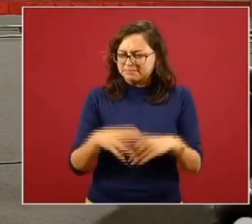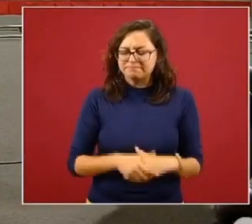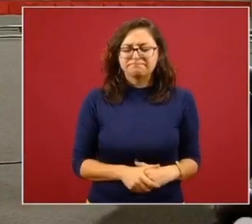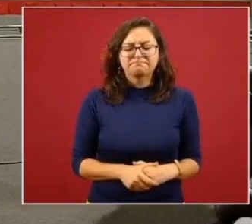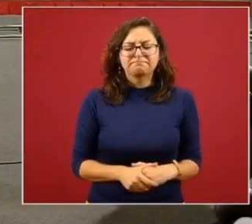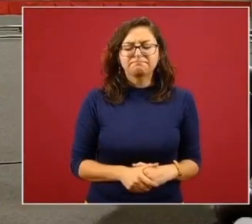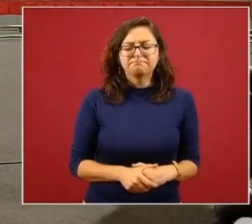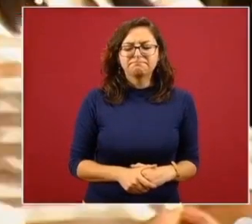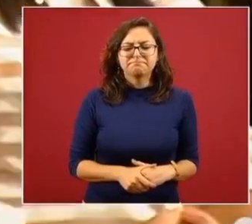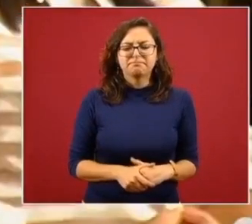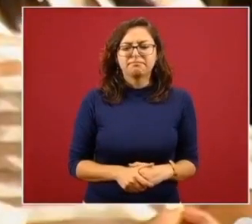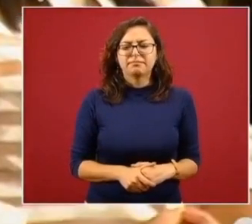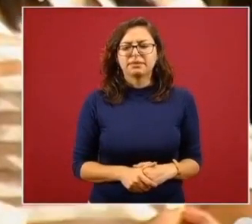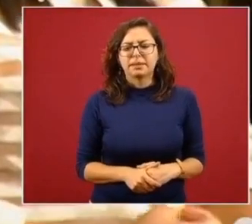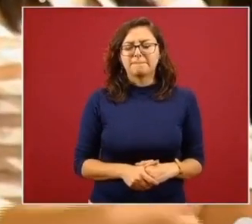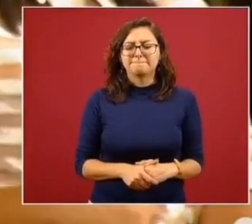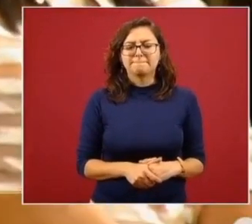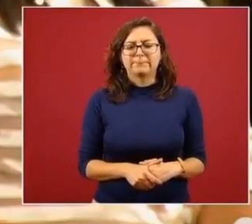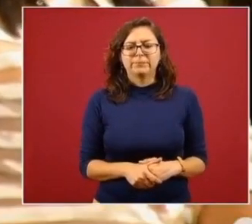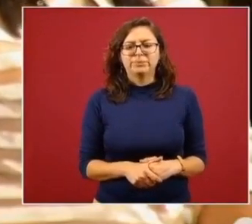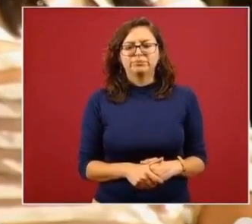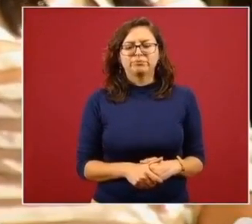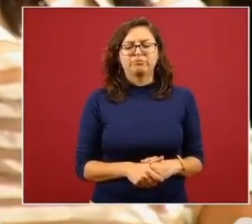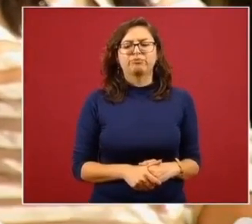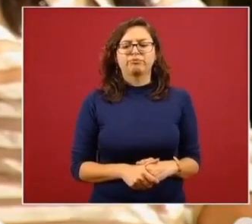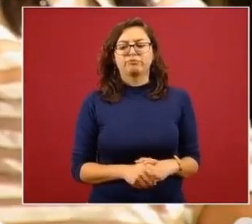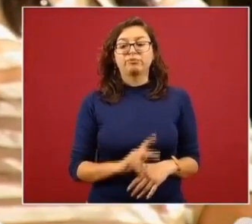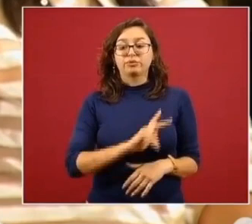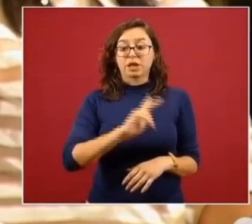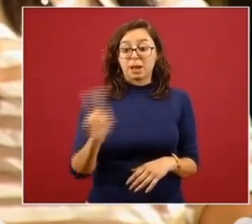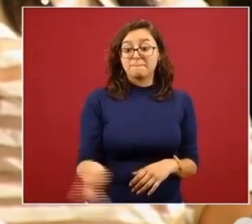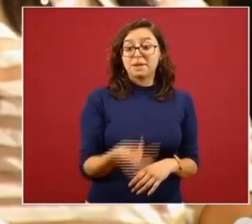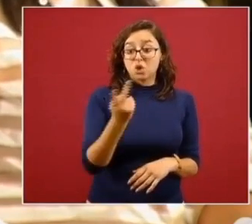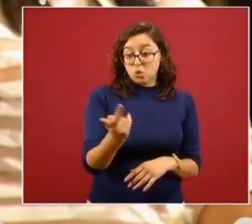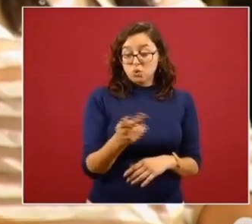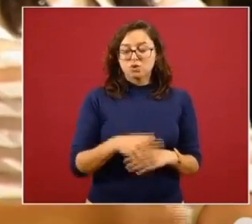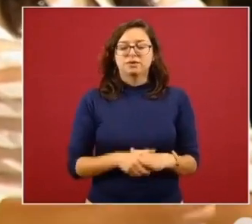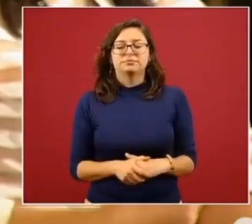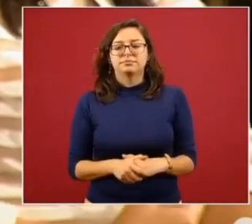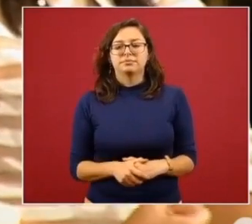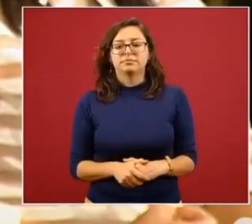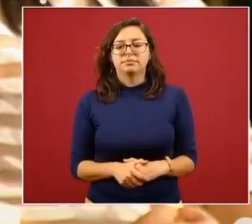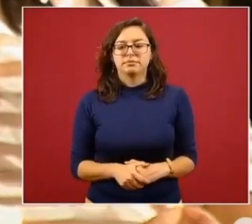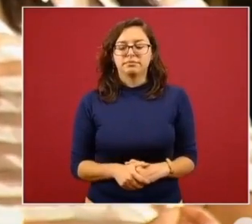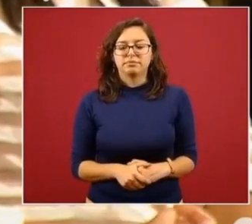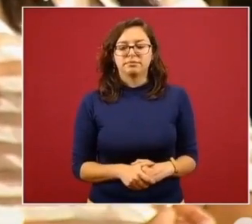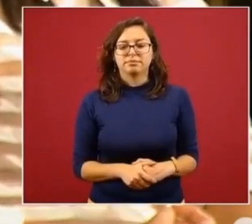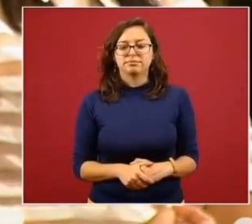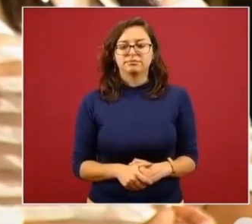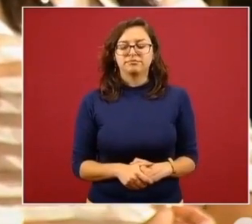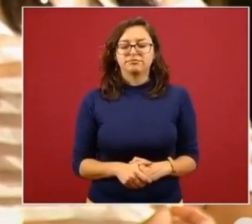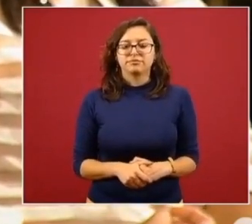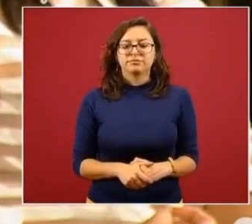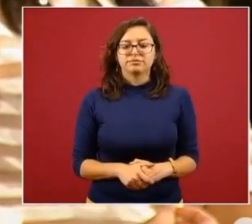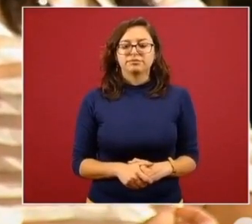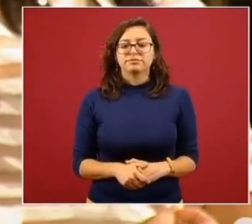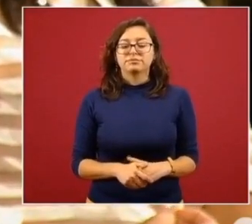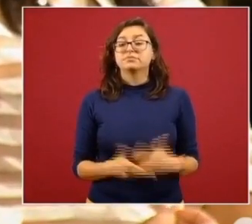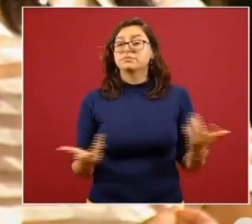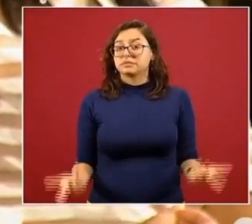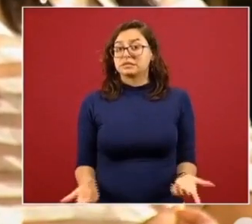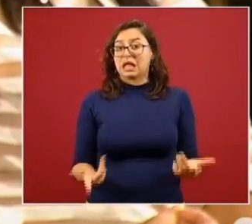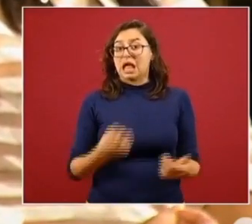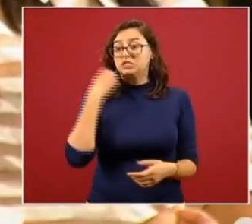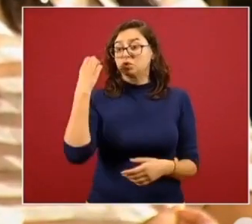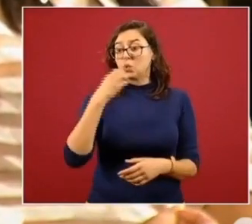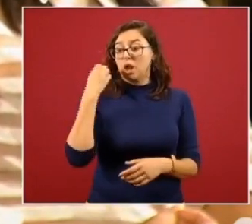¿cómo podrán los maestros y las maestras en este nuevo ciclo